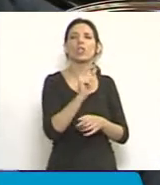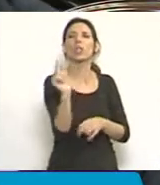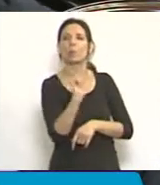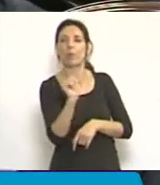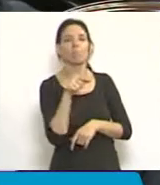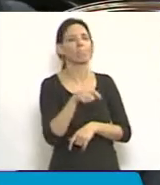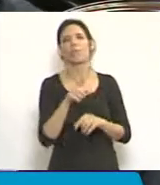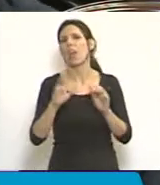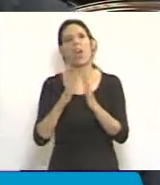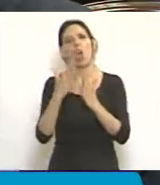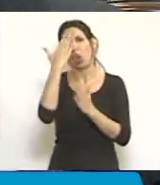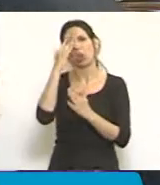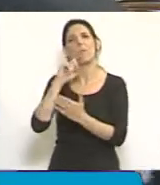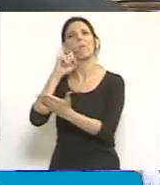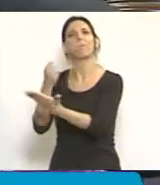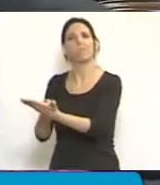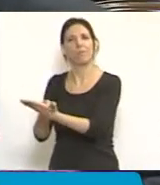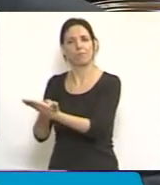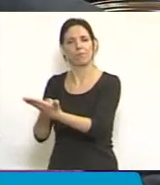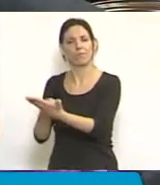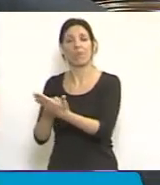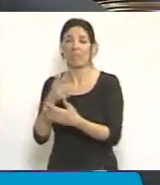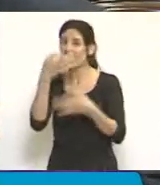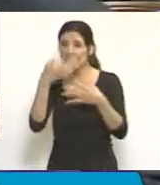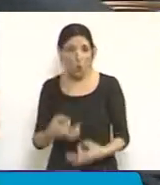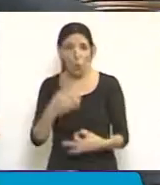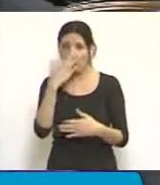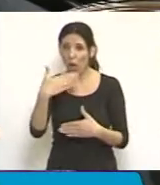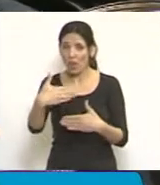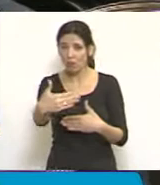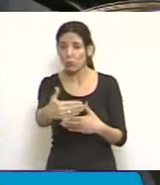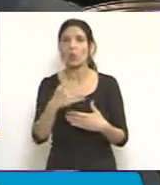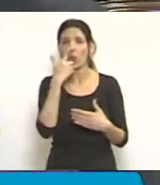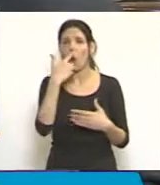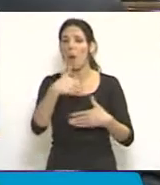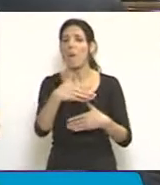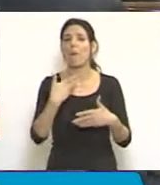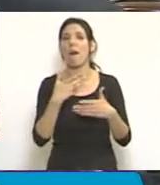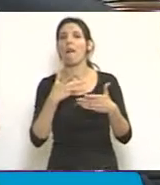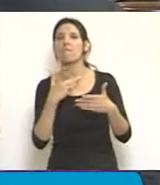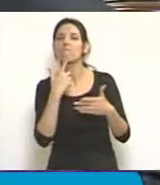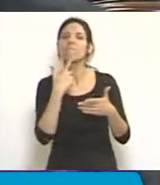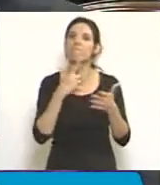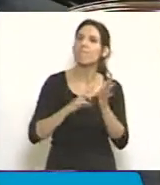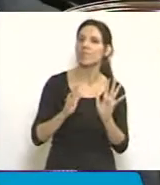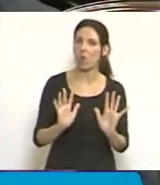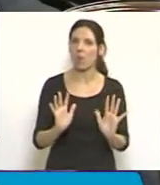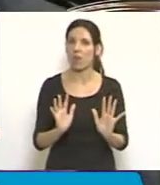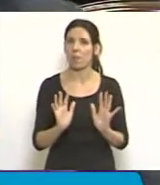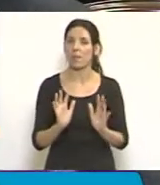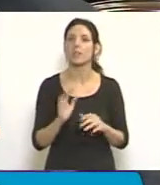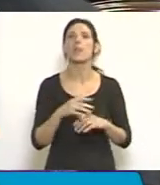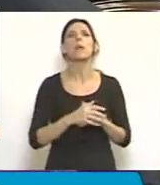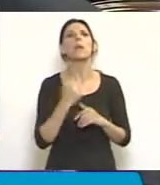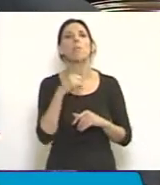es constitucional. Vamos a tener seguro en el futuro planteos al respecto. Pero déjeme también, en sentido propositivo,